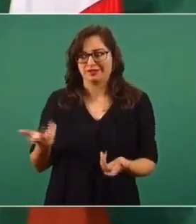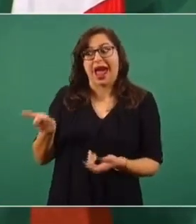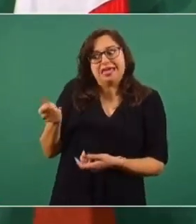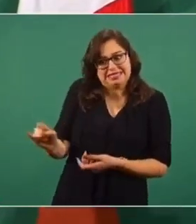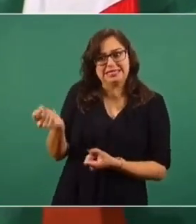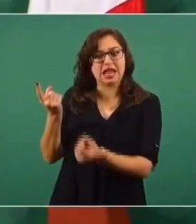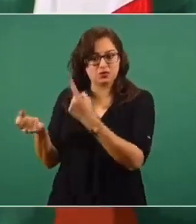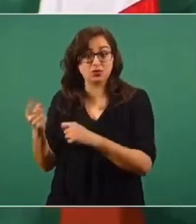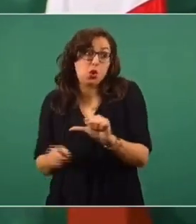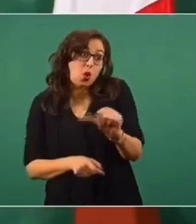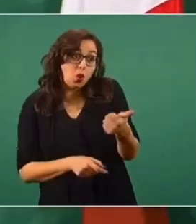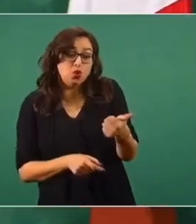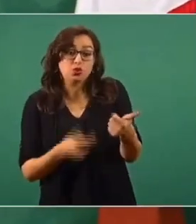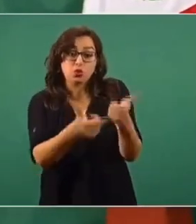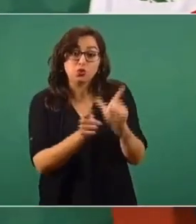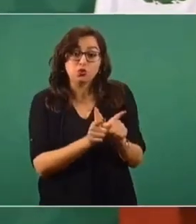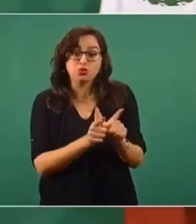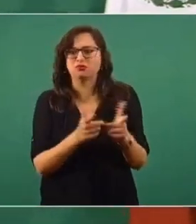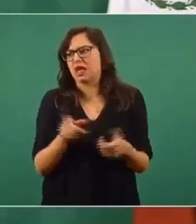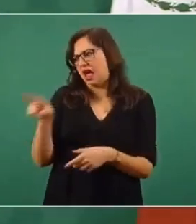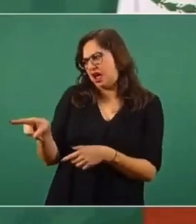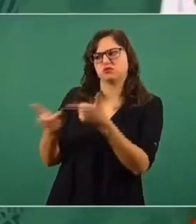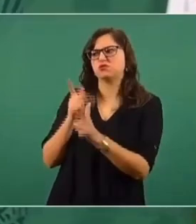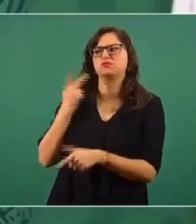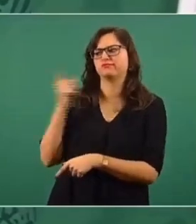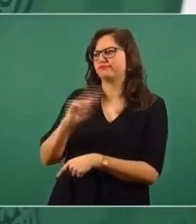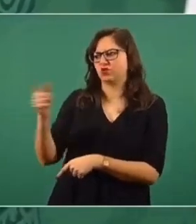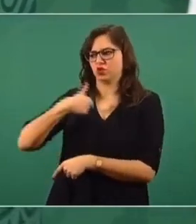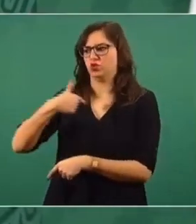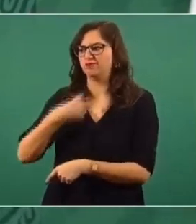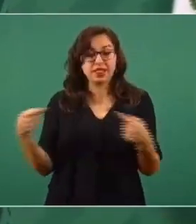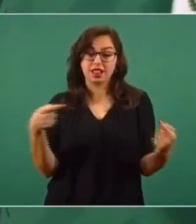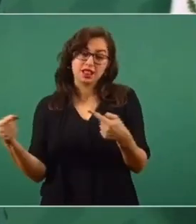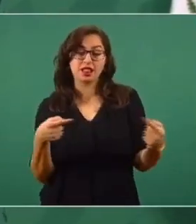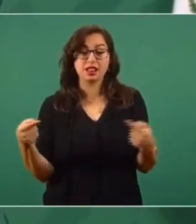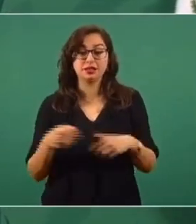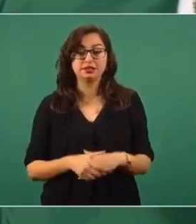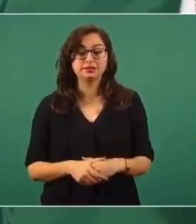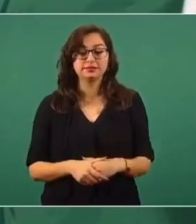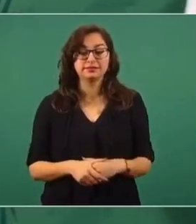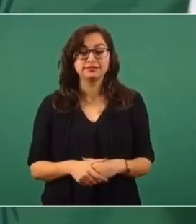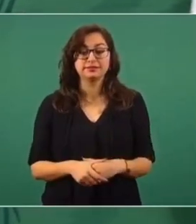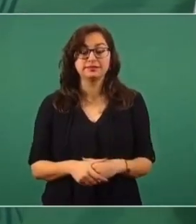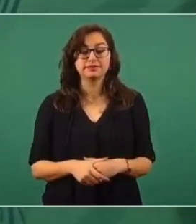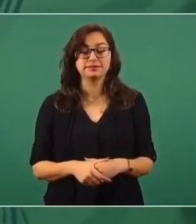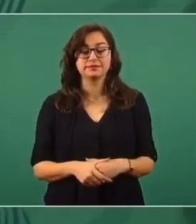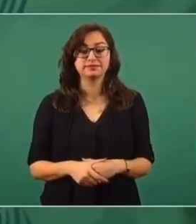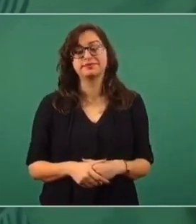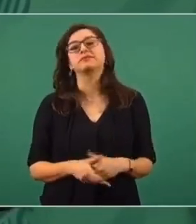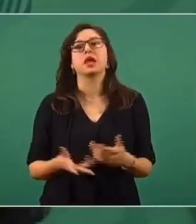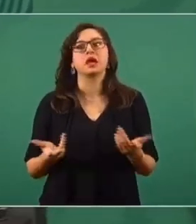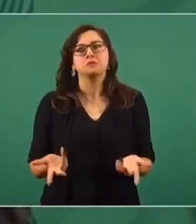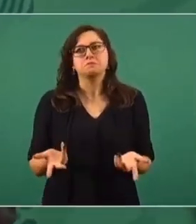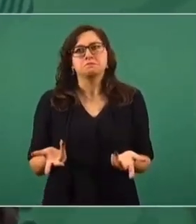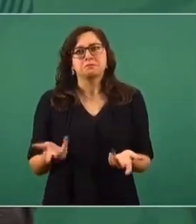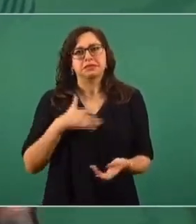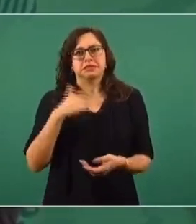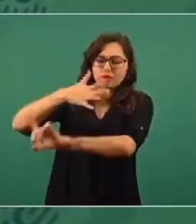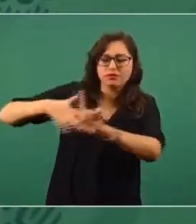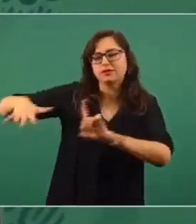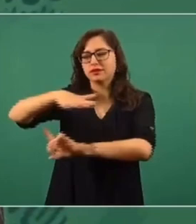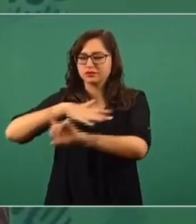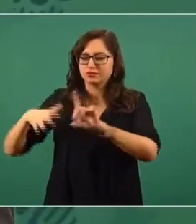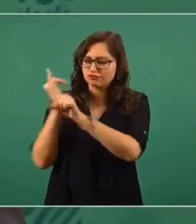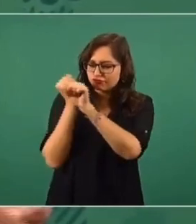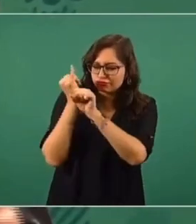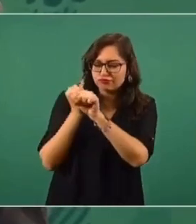que un partido determinado gane y buscan debilitarlo. Yo creo que sería muy bueno, porque esto ayudaría a entender las cosas,